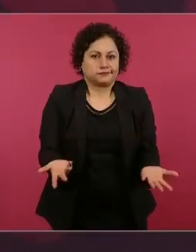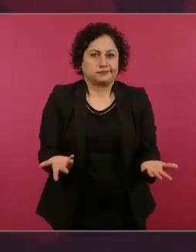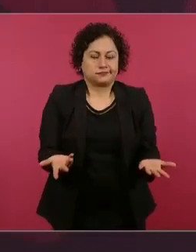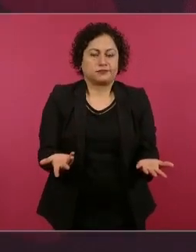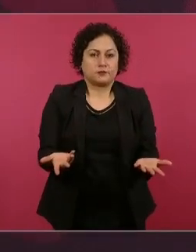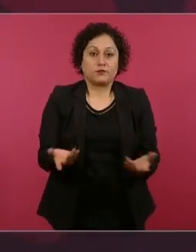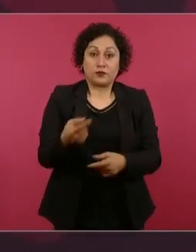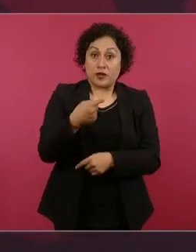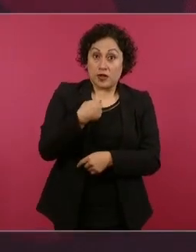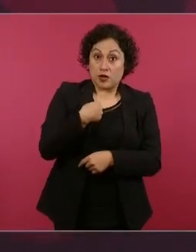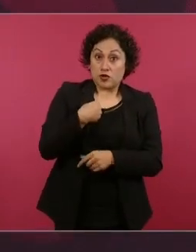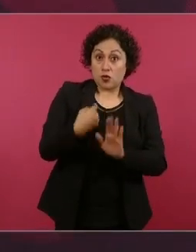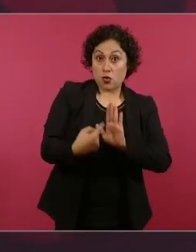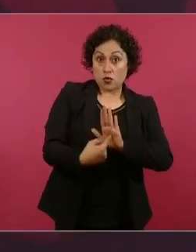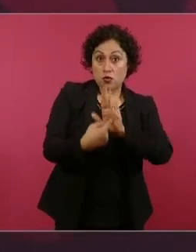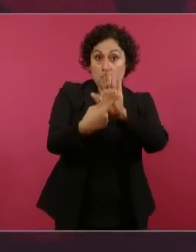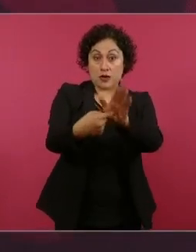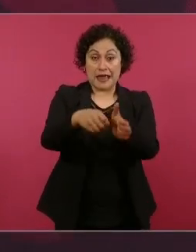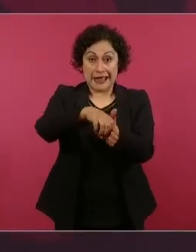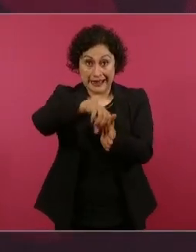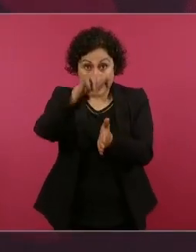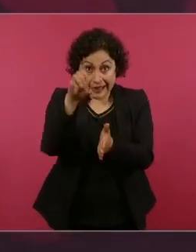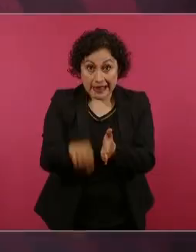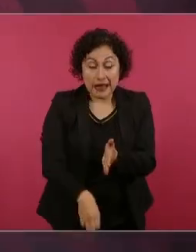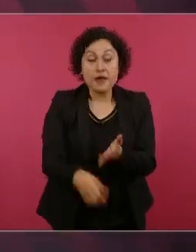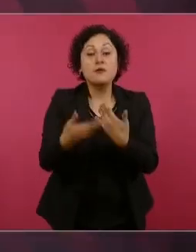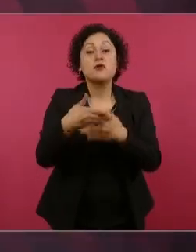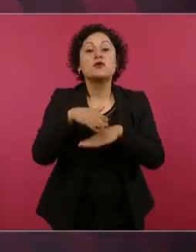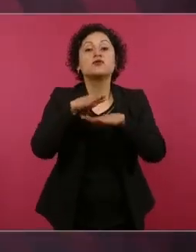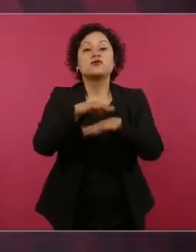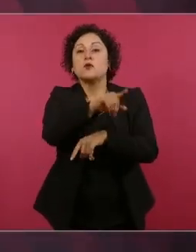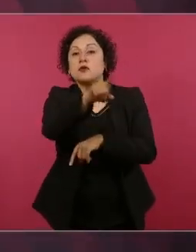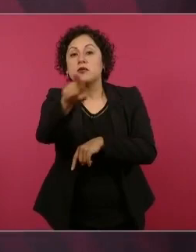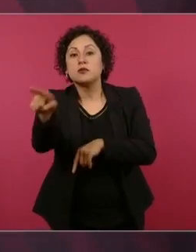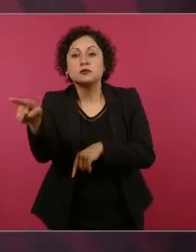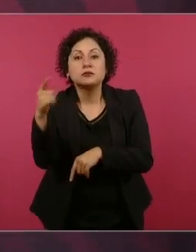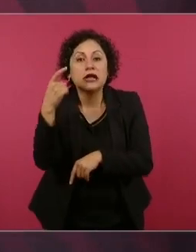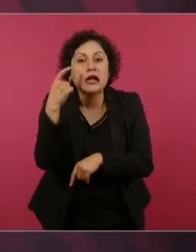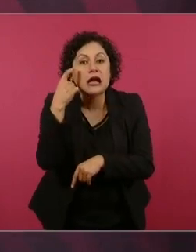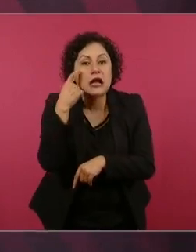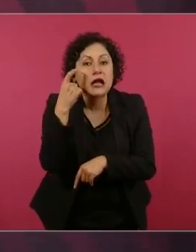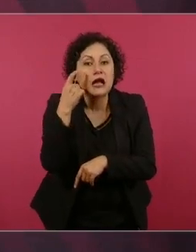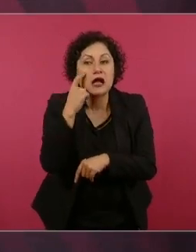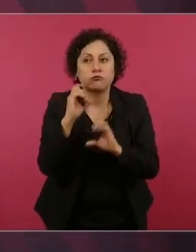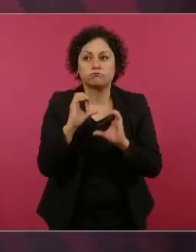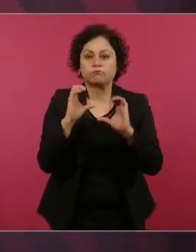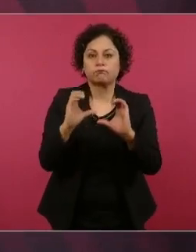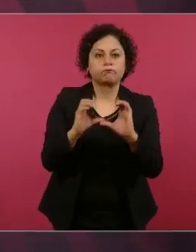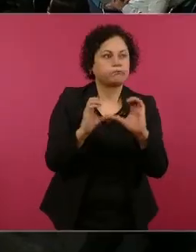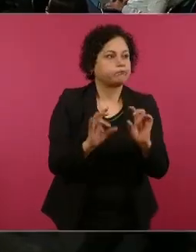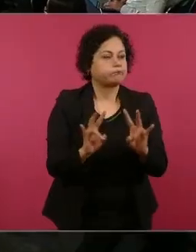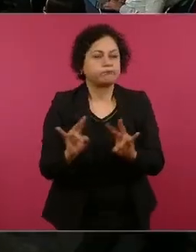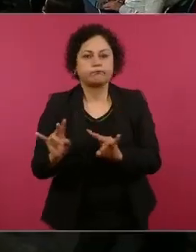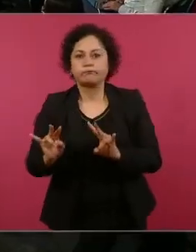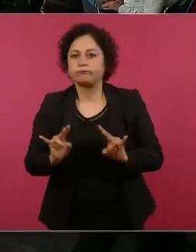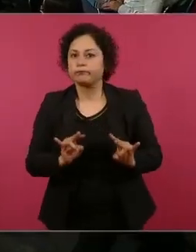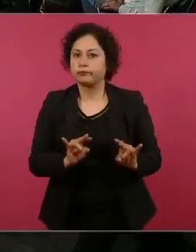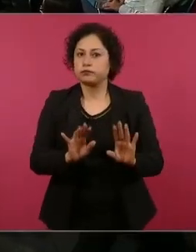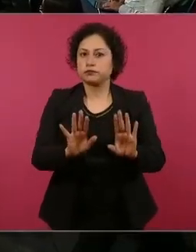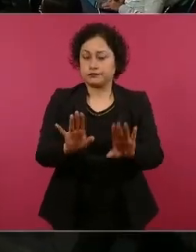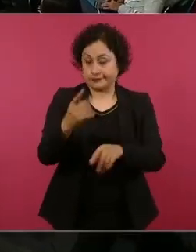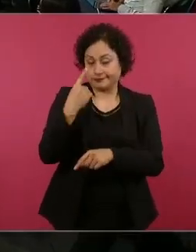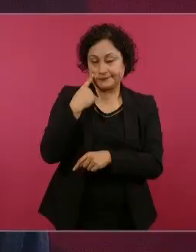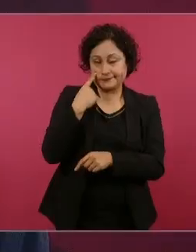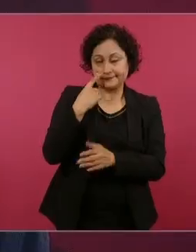Ya lo he venido planteando, mejor dicho, en la oficina Pemex ha